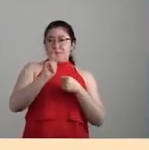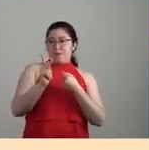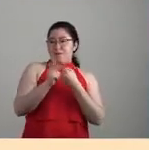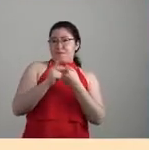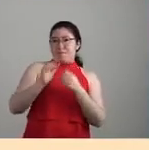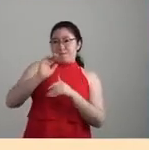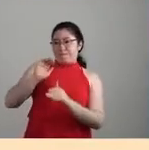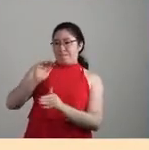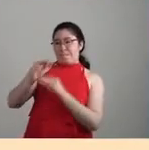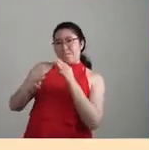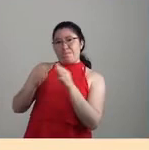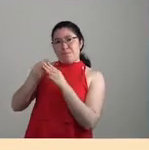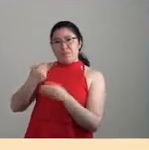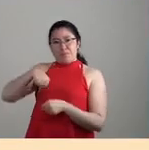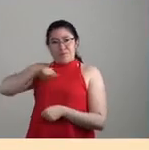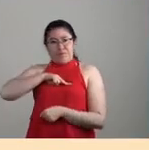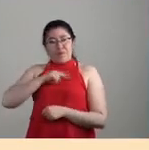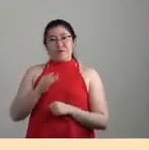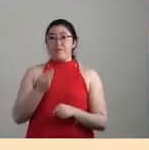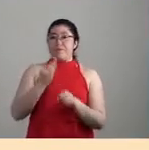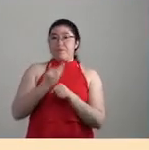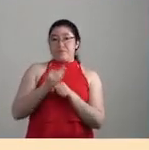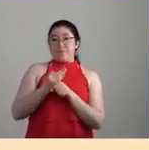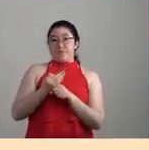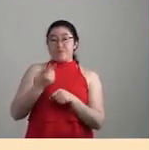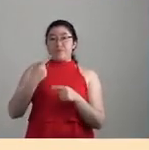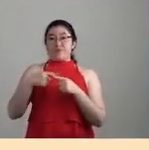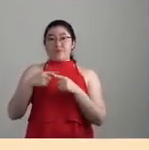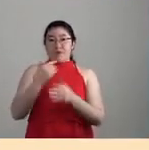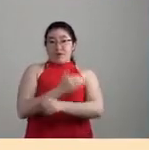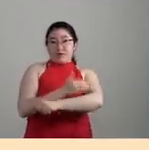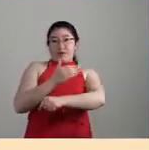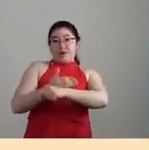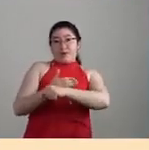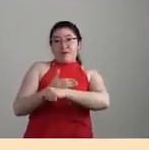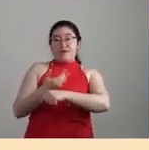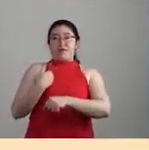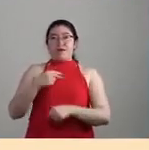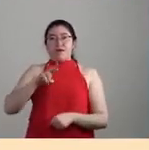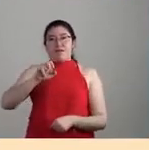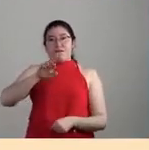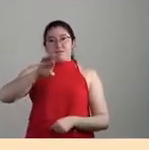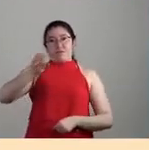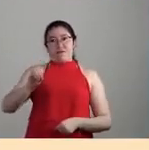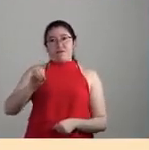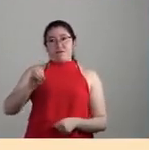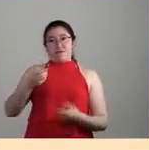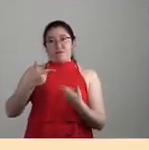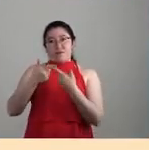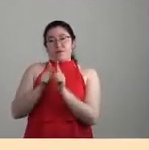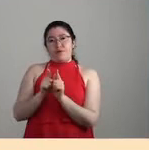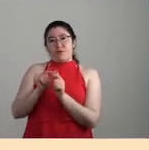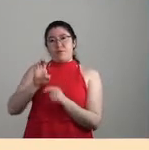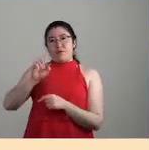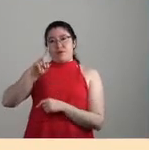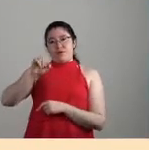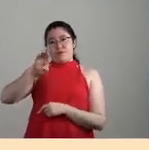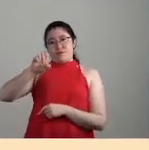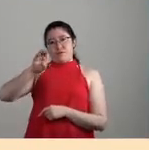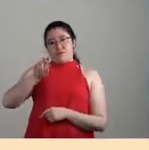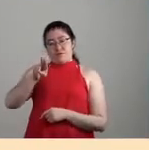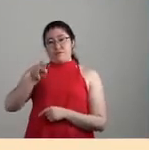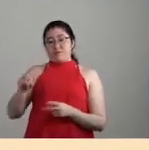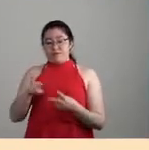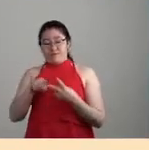Para este diálogo nos acompañan Mina Lorena Navarro, del colectivo Bajo Tierra Ediciones y Emanuel Rodríguez